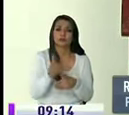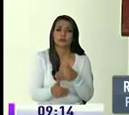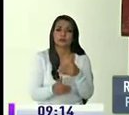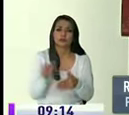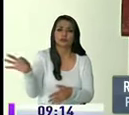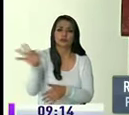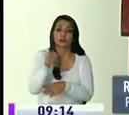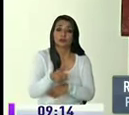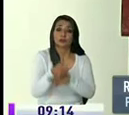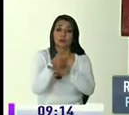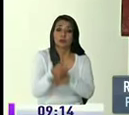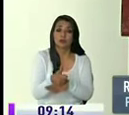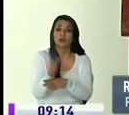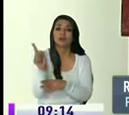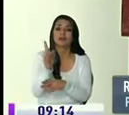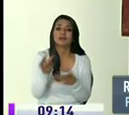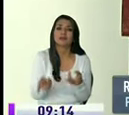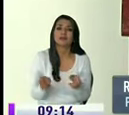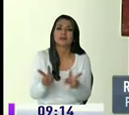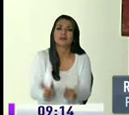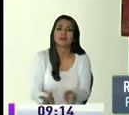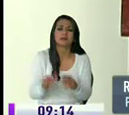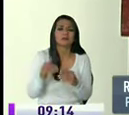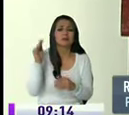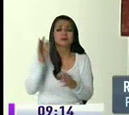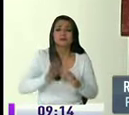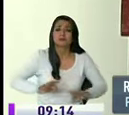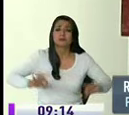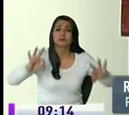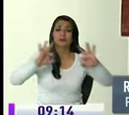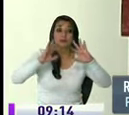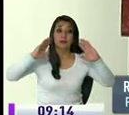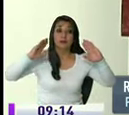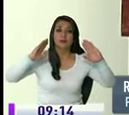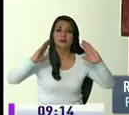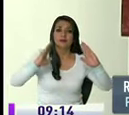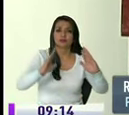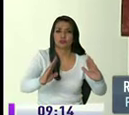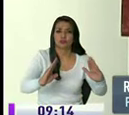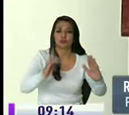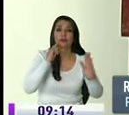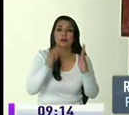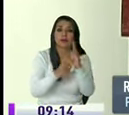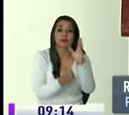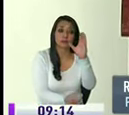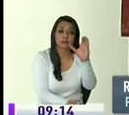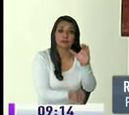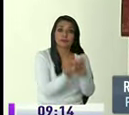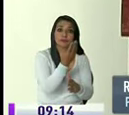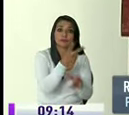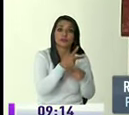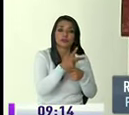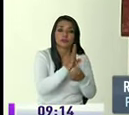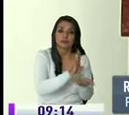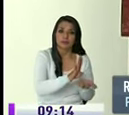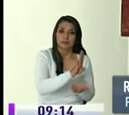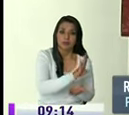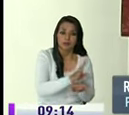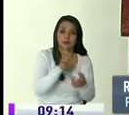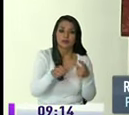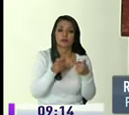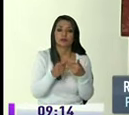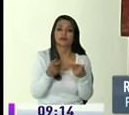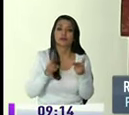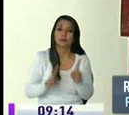designación de autoridades sino que es lo más importante se vienen designando consejos barriales se vienen